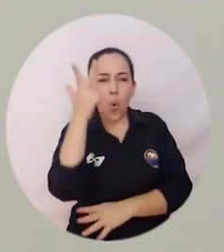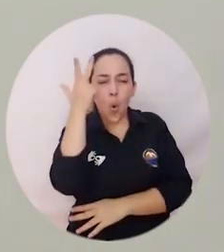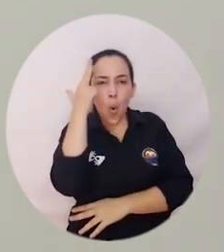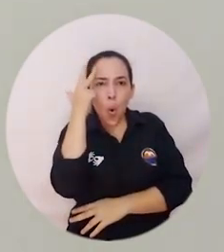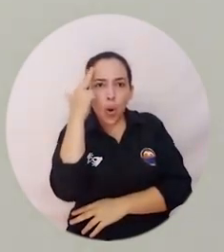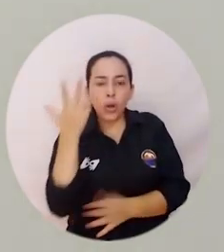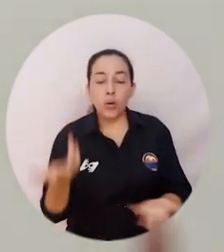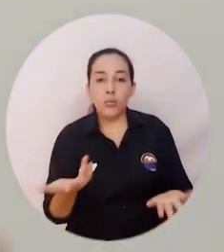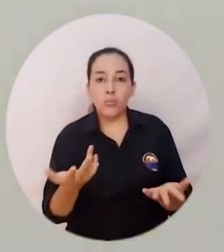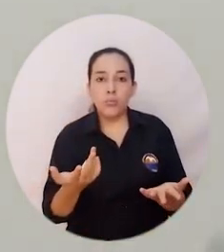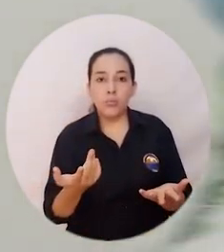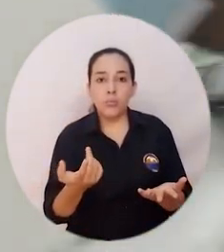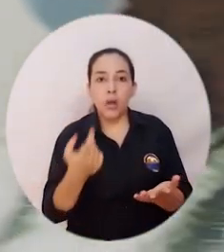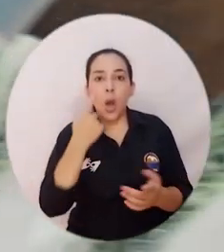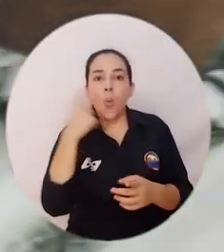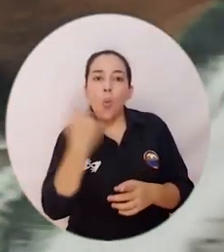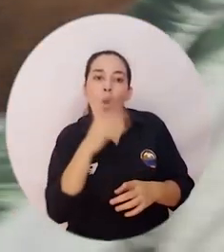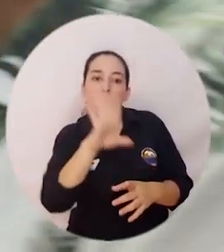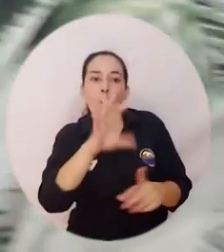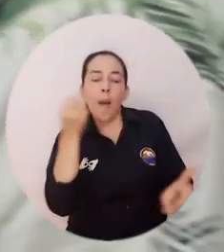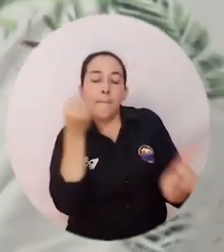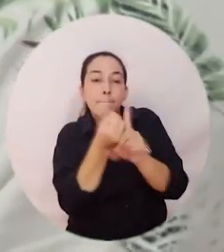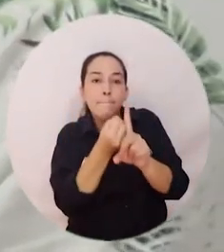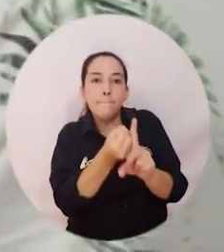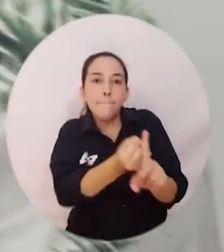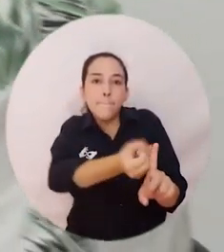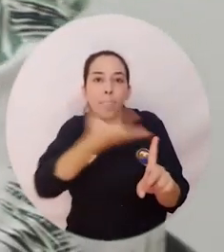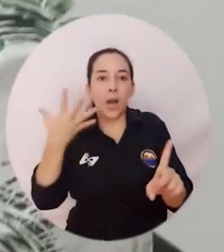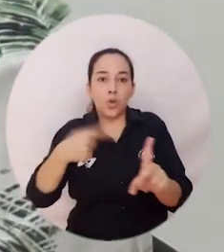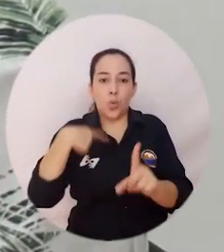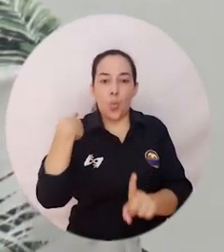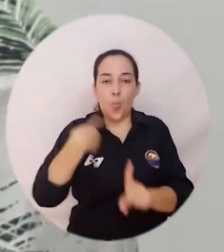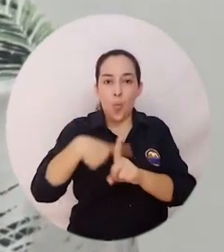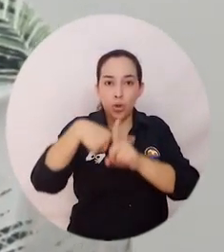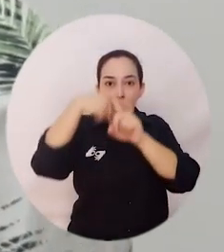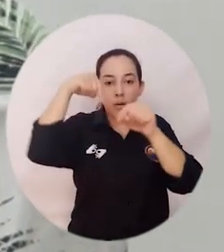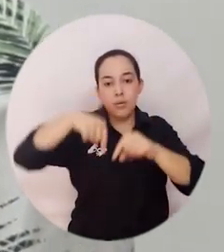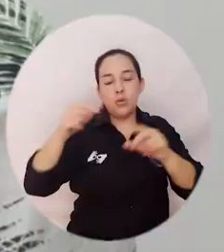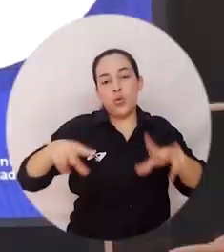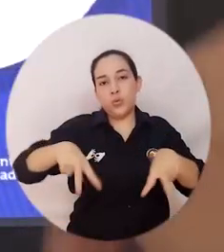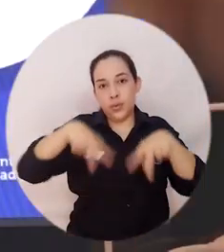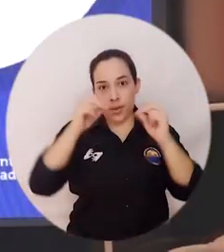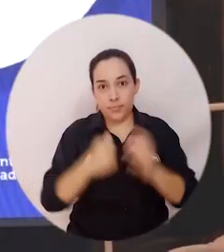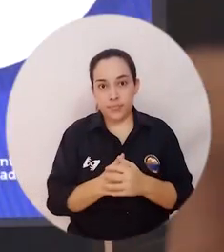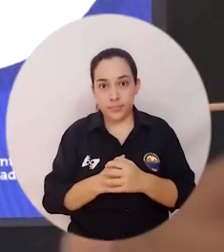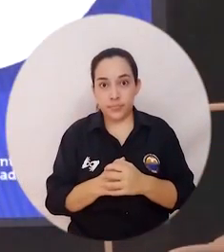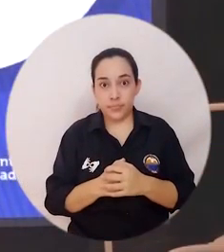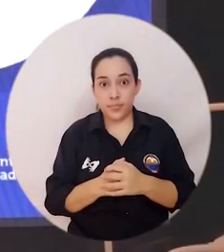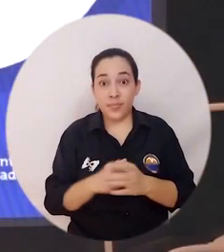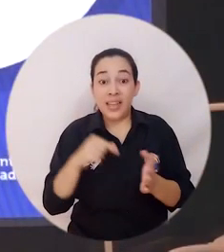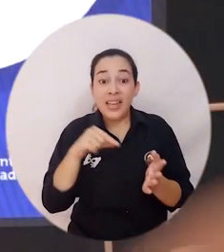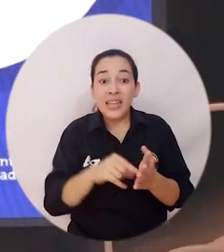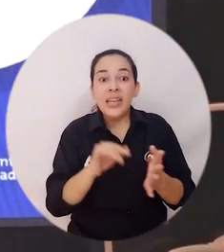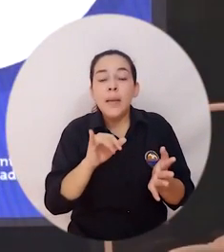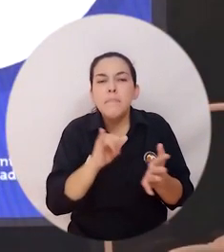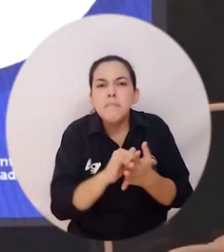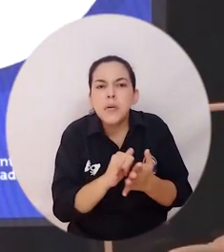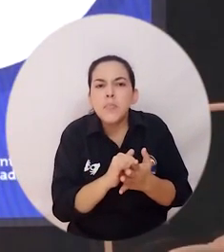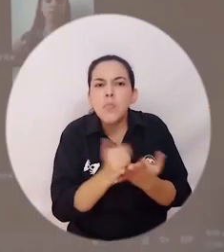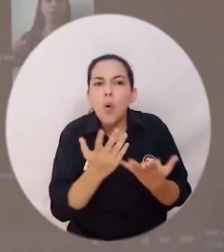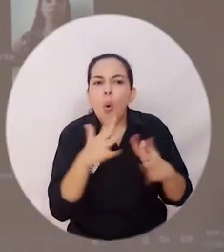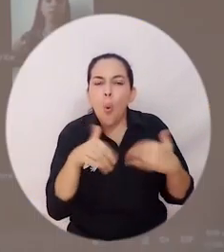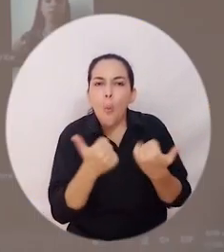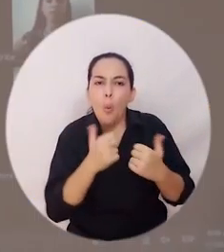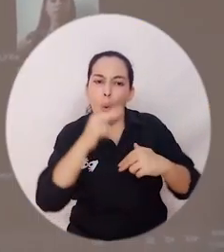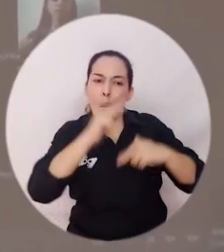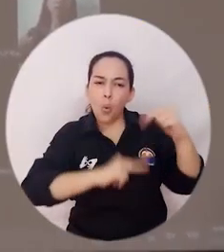que busca generar unos impactos positivos en nuestra sociedad y de esa forma generar un proceso